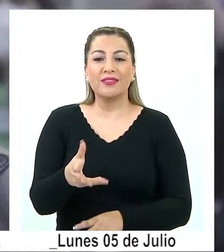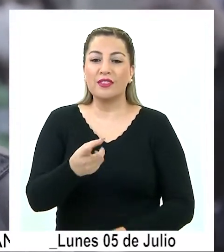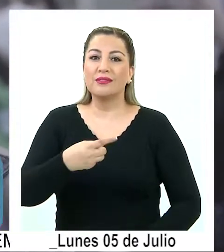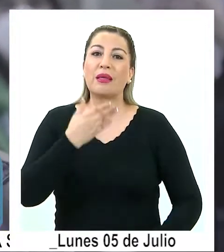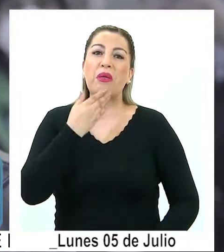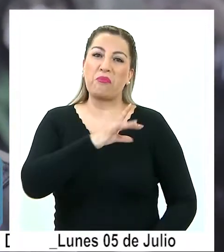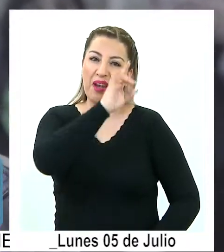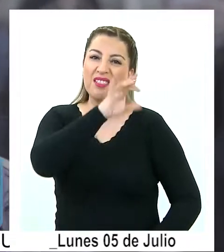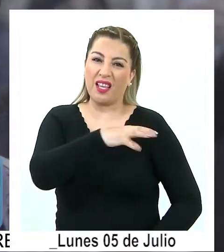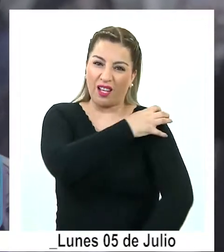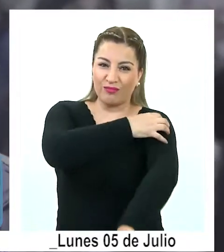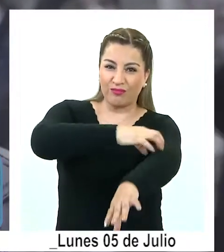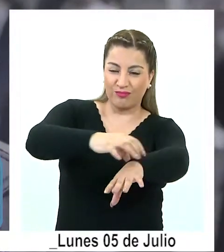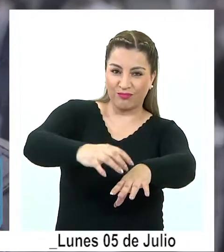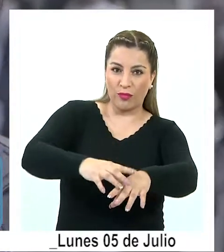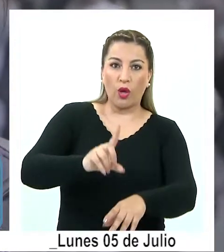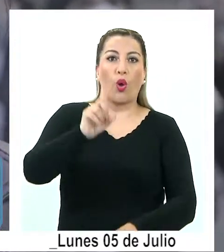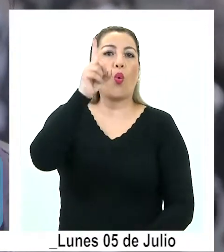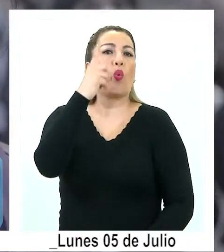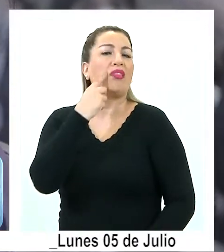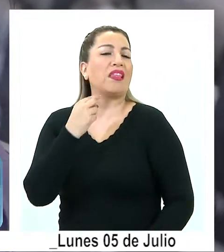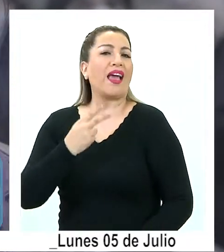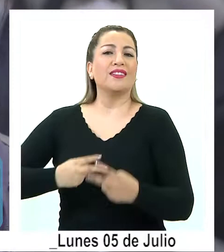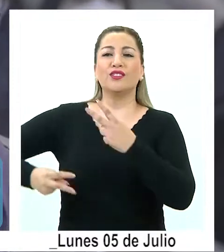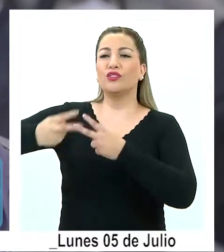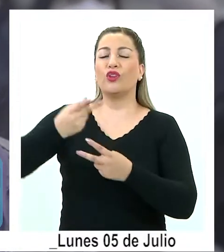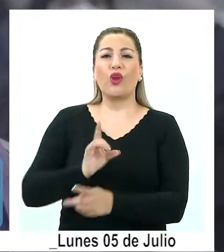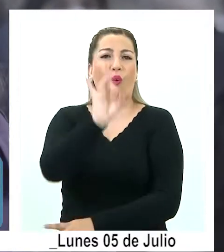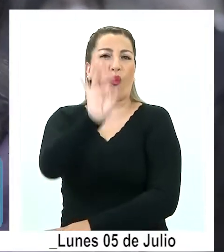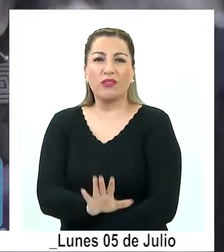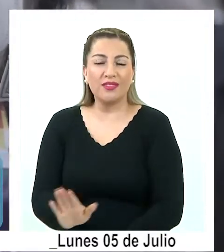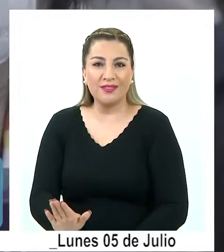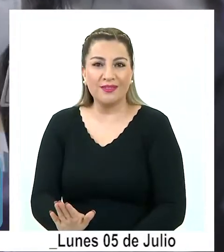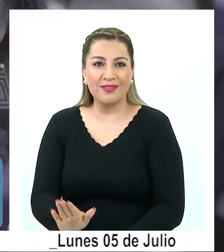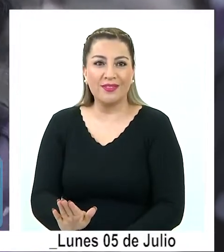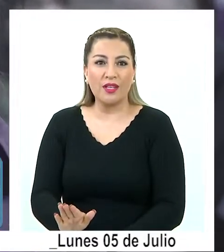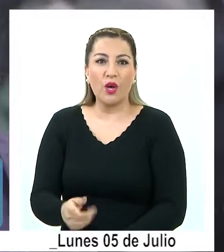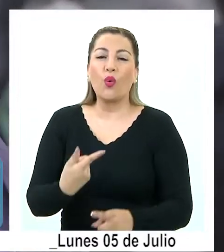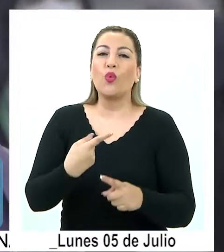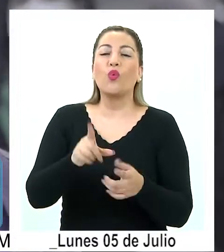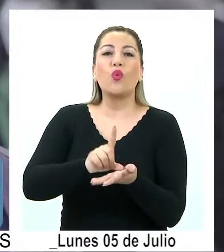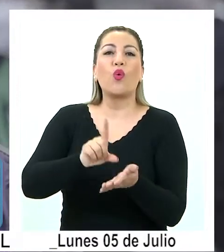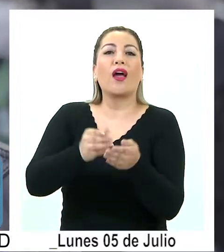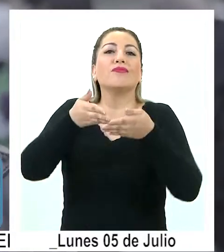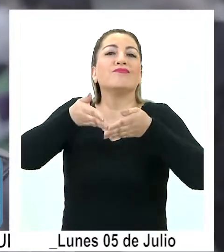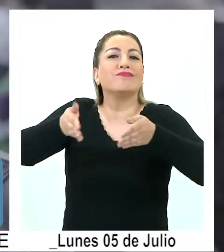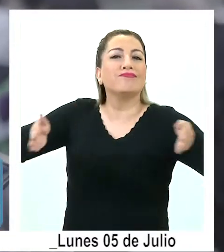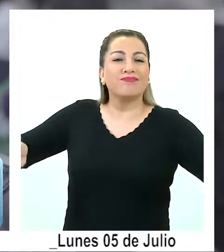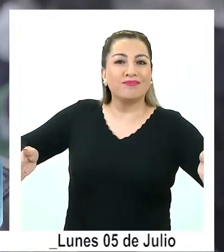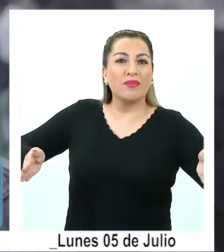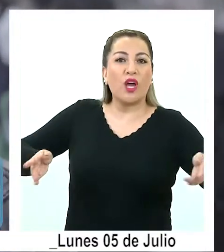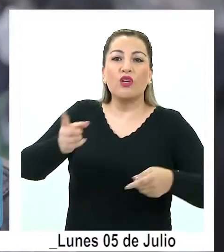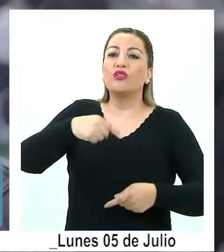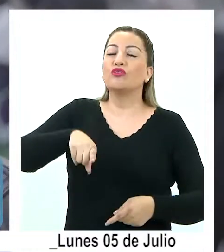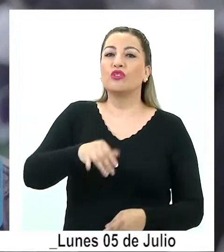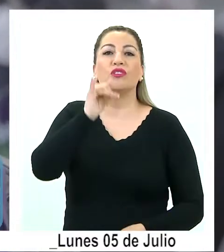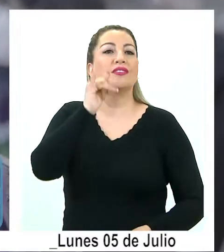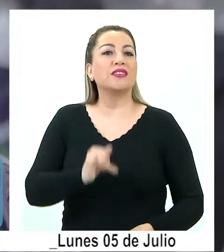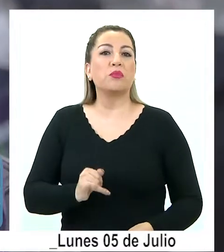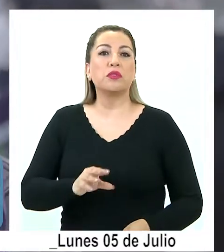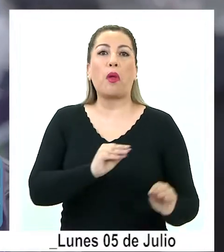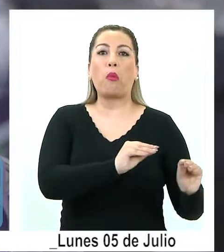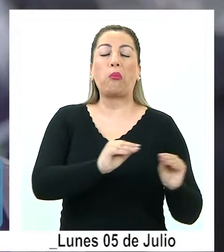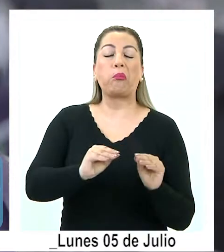para nuestro país. Es un día histórico donde se abren estos espacios para los que siempre